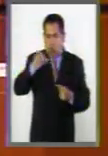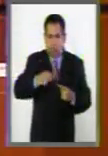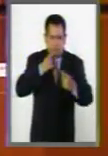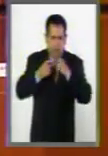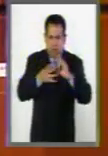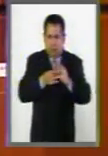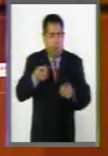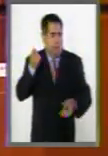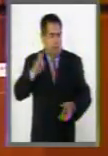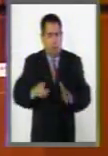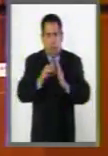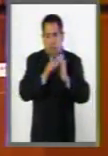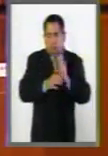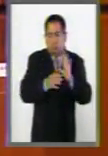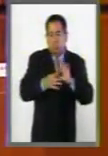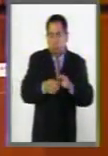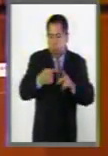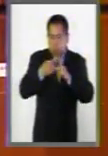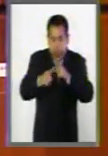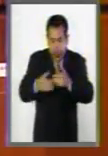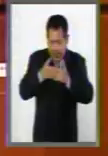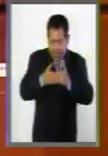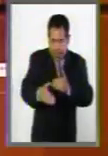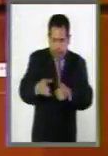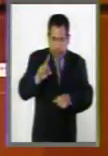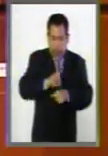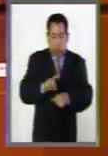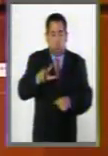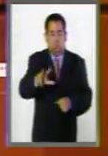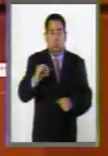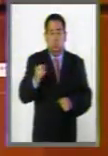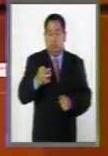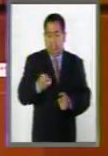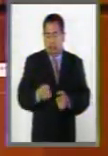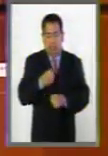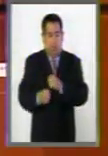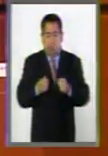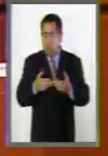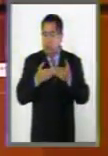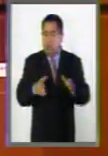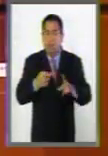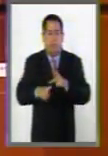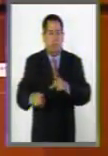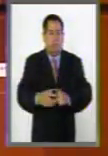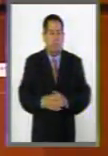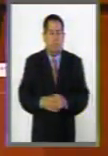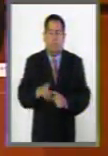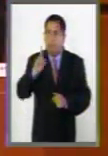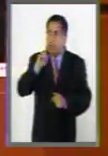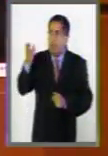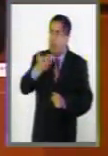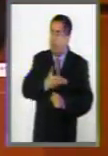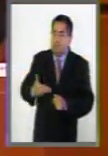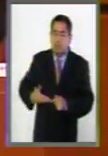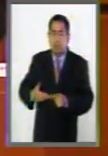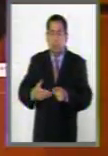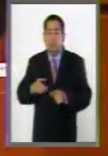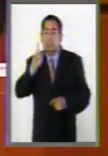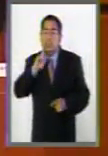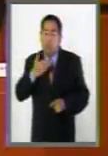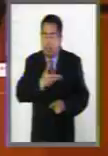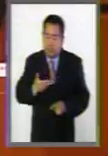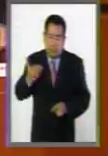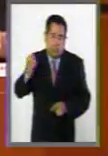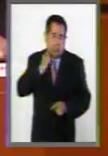misma Constitución que entrará en vigor el 18 de junio del presente año. Señora Presidenta, Senadora Presidenta,